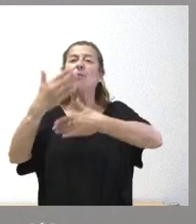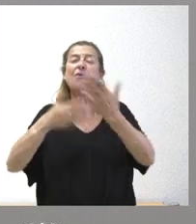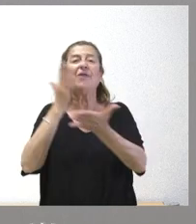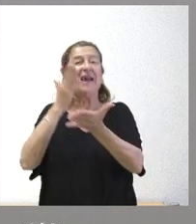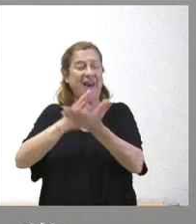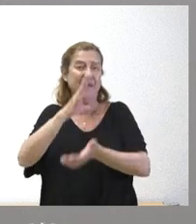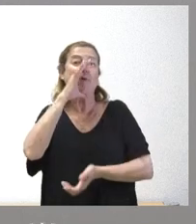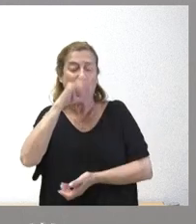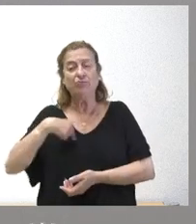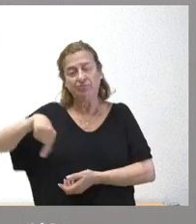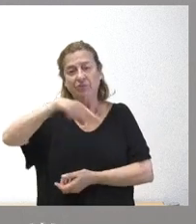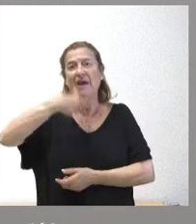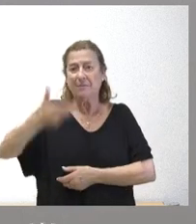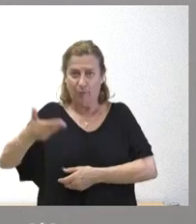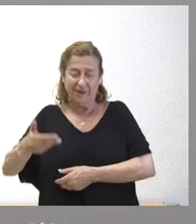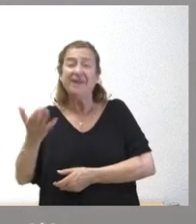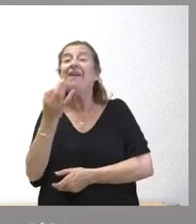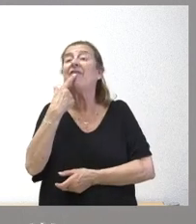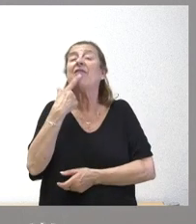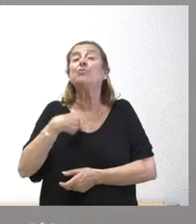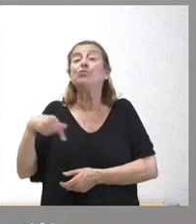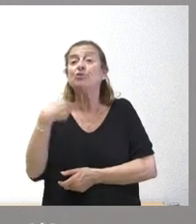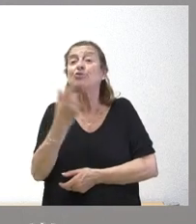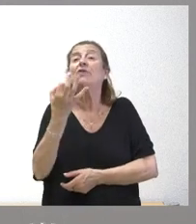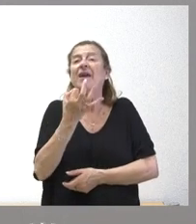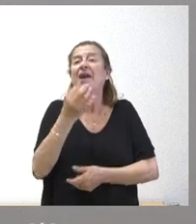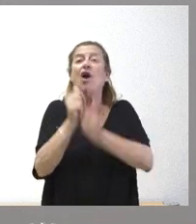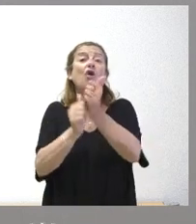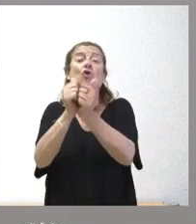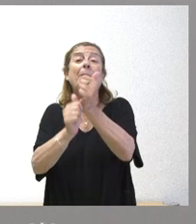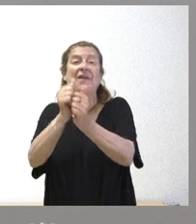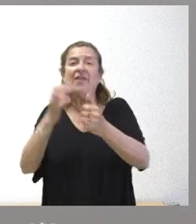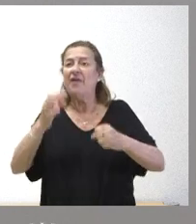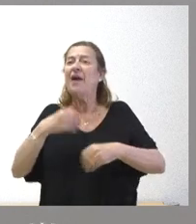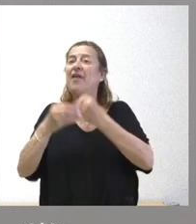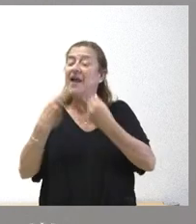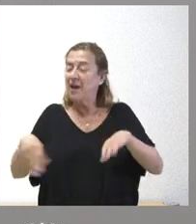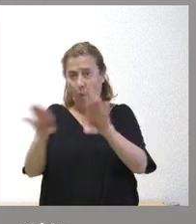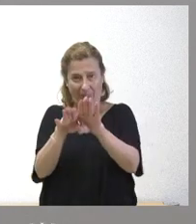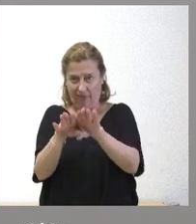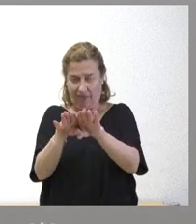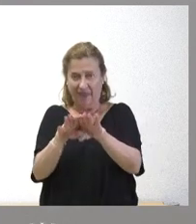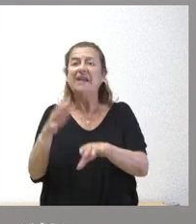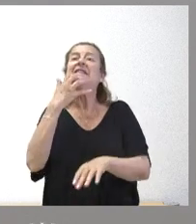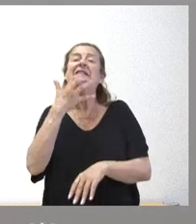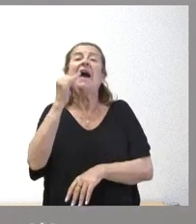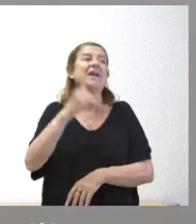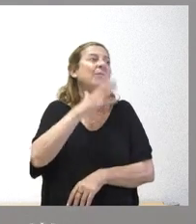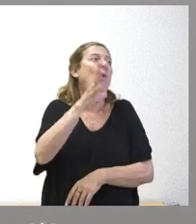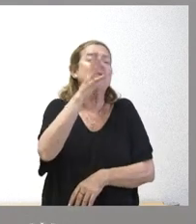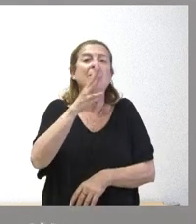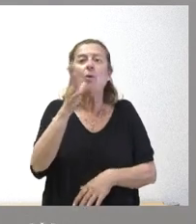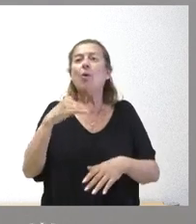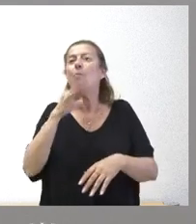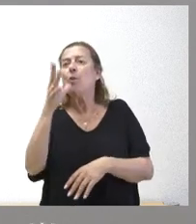porcino muy importante. ¿Qué decimos nosotros? Que la competencia tiene que hacerse en condiciones de igualdad. Si hay algún motivo por el